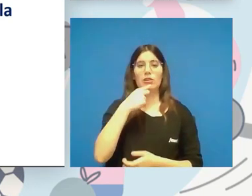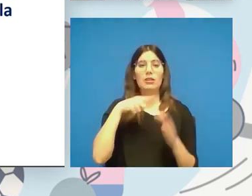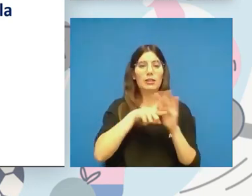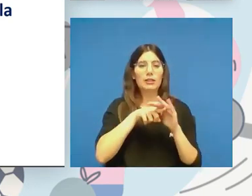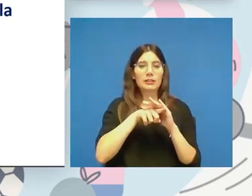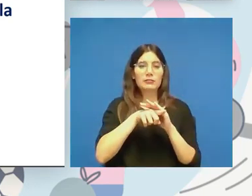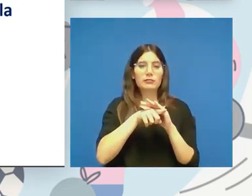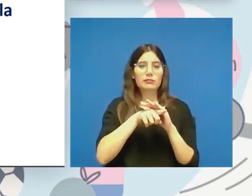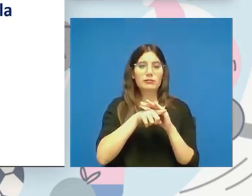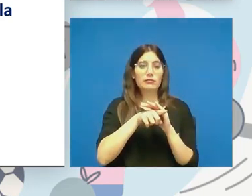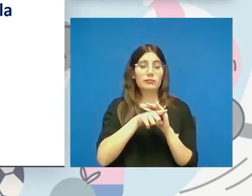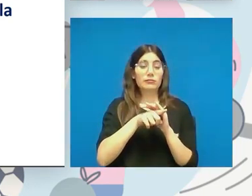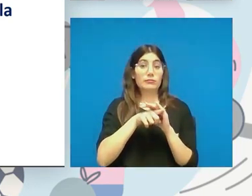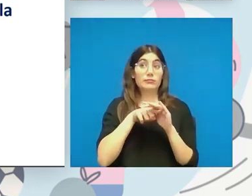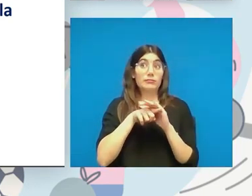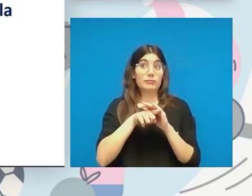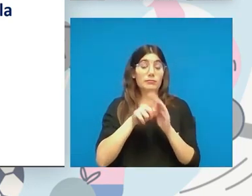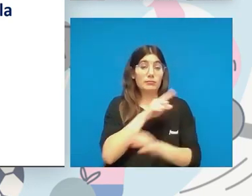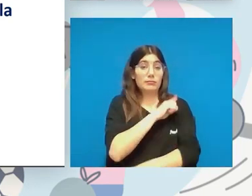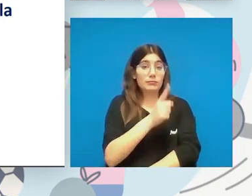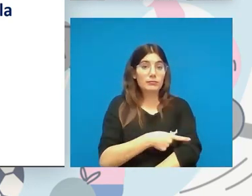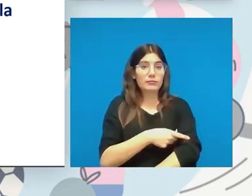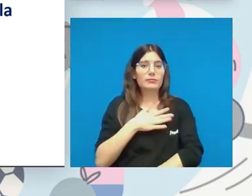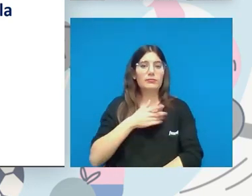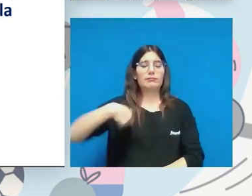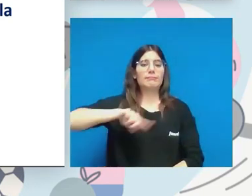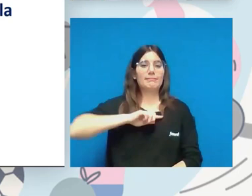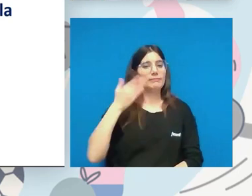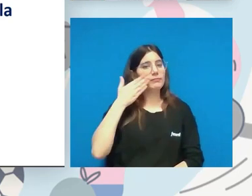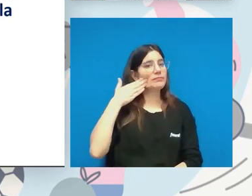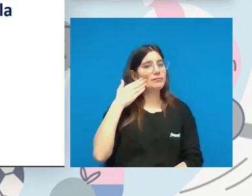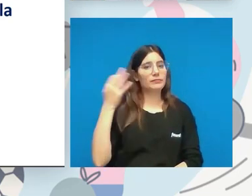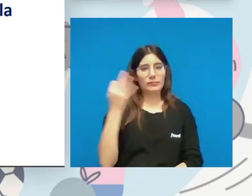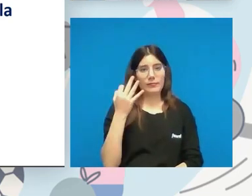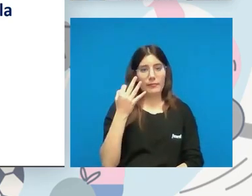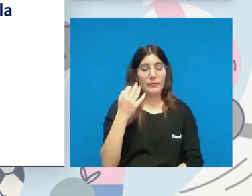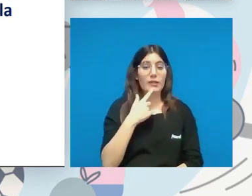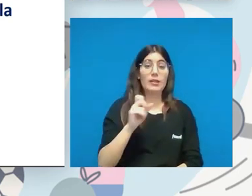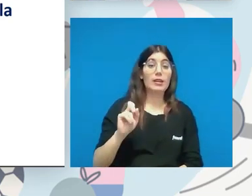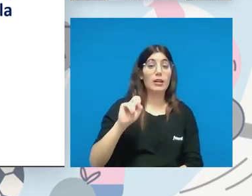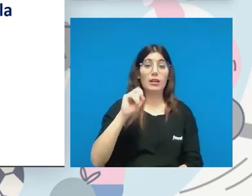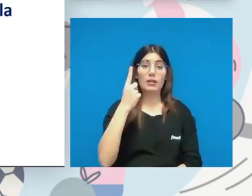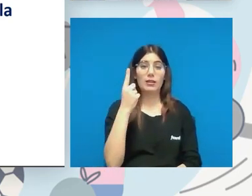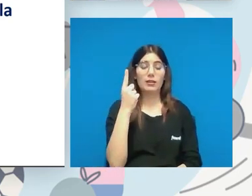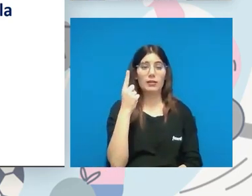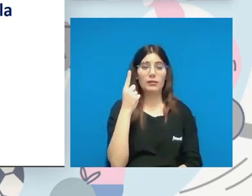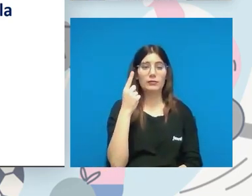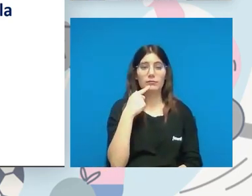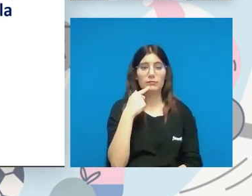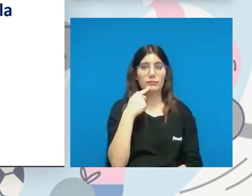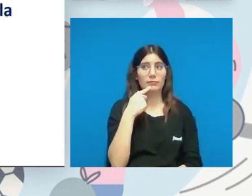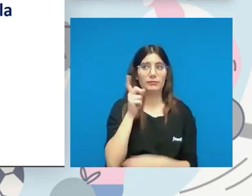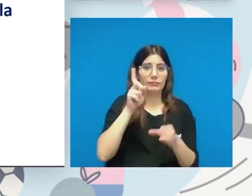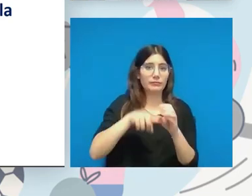deporte tenemos que estar orgullosos. en primer lugar y yo como he sido además el último de llegar en este